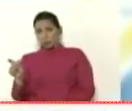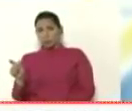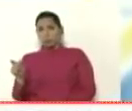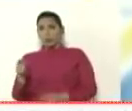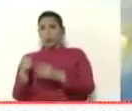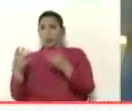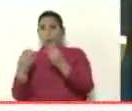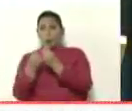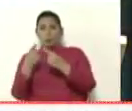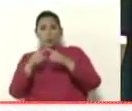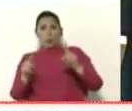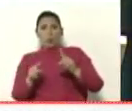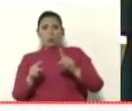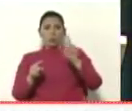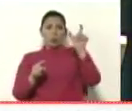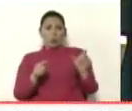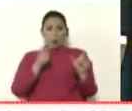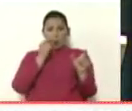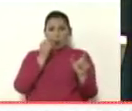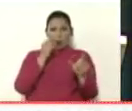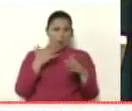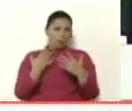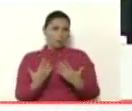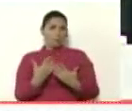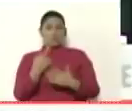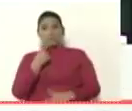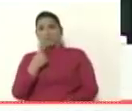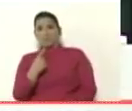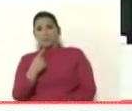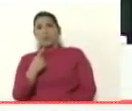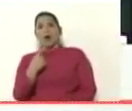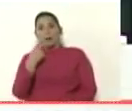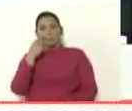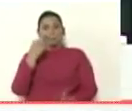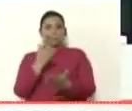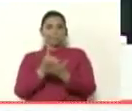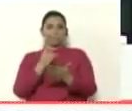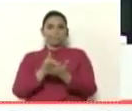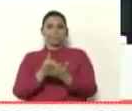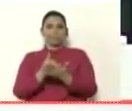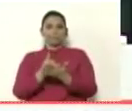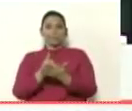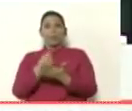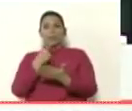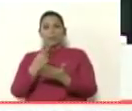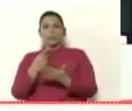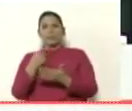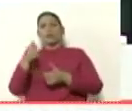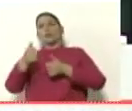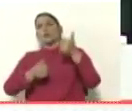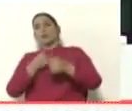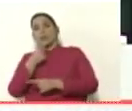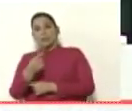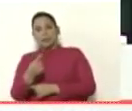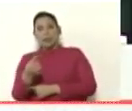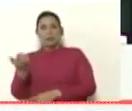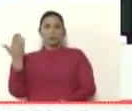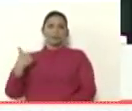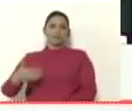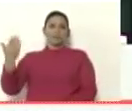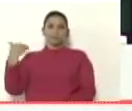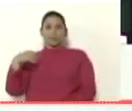no hizo sino corroborar certificar lo que decíamos desde el día